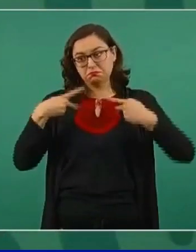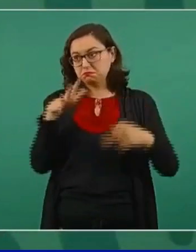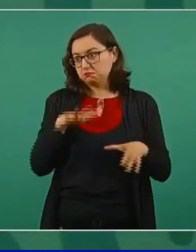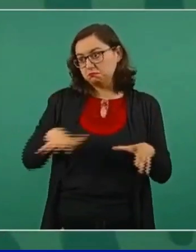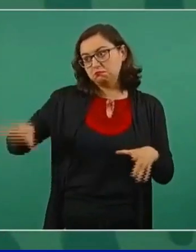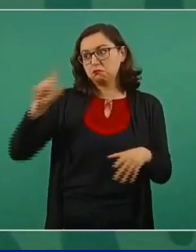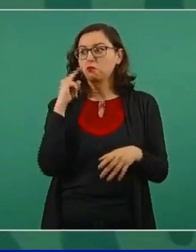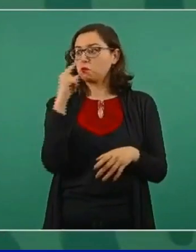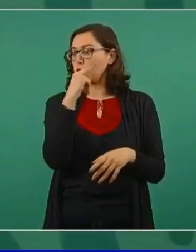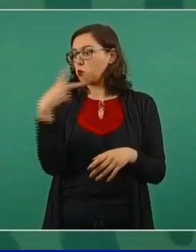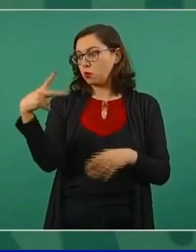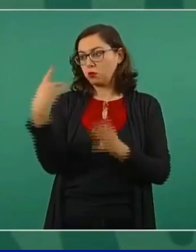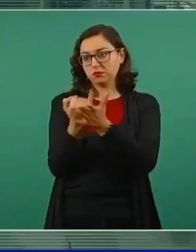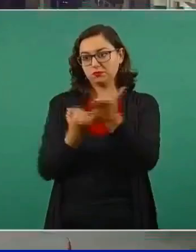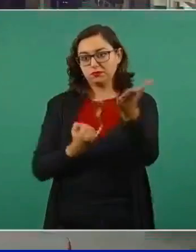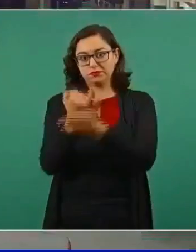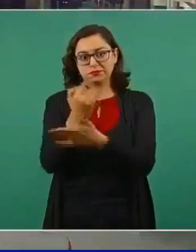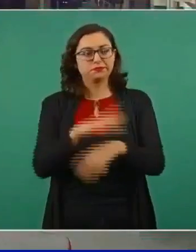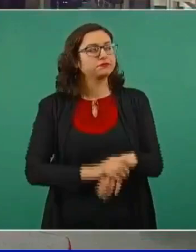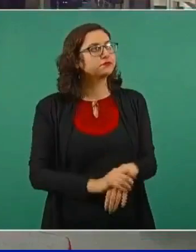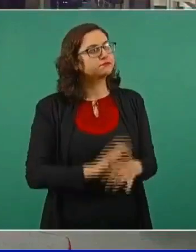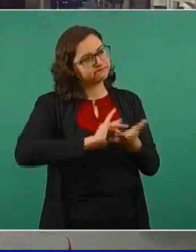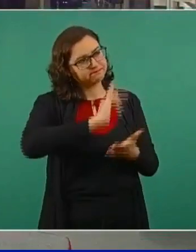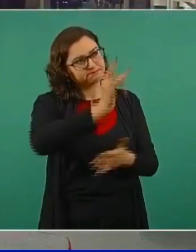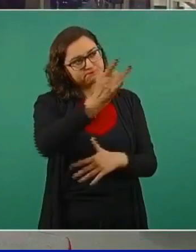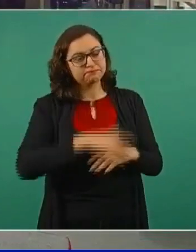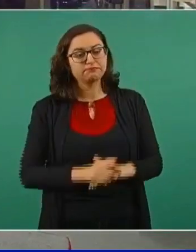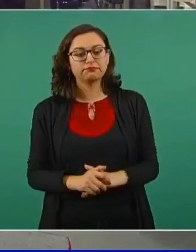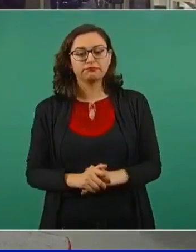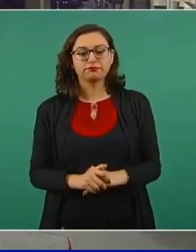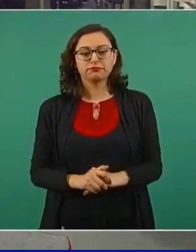Gracias. Buen día. Buen día. Gracias.